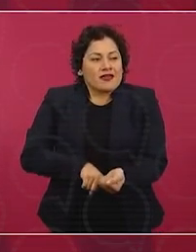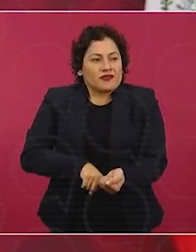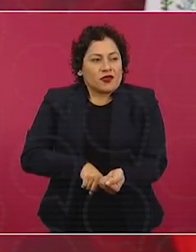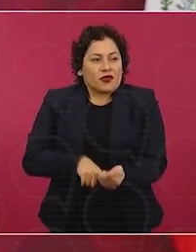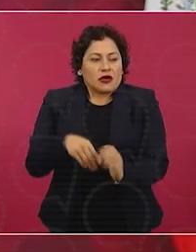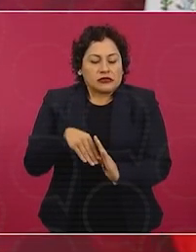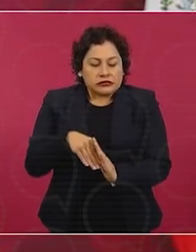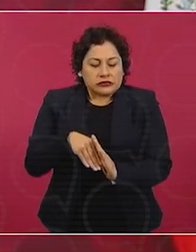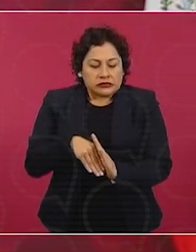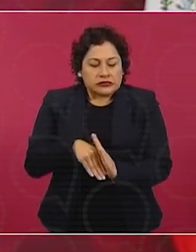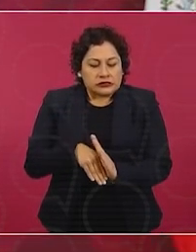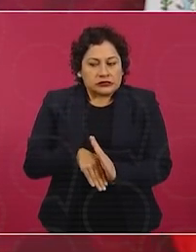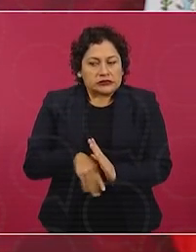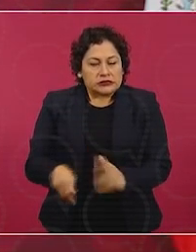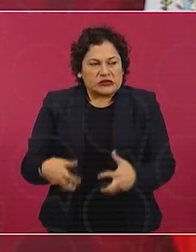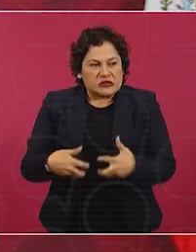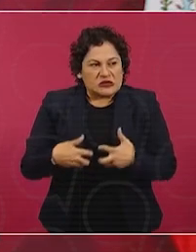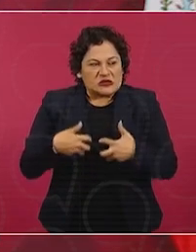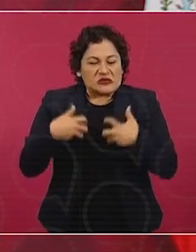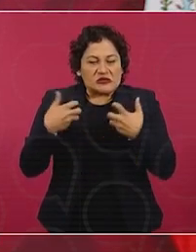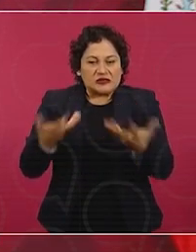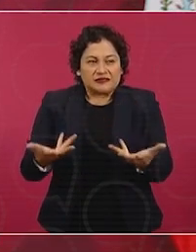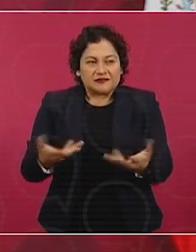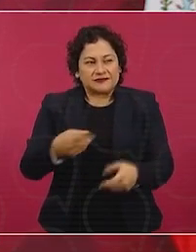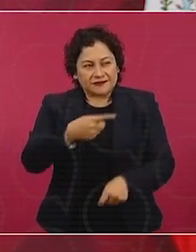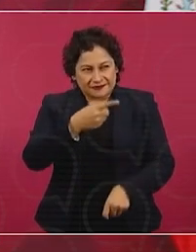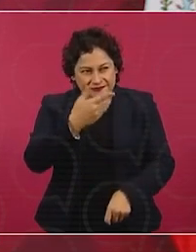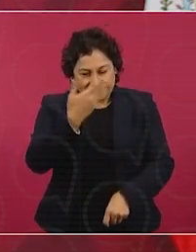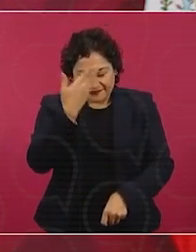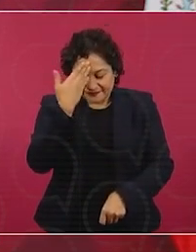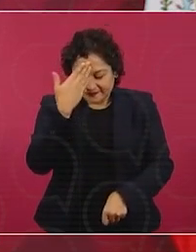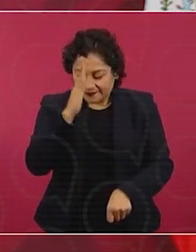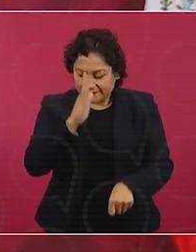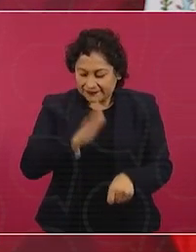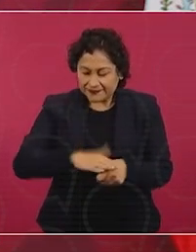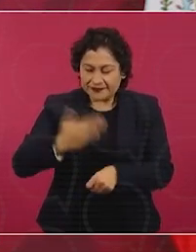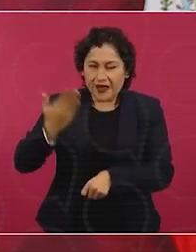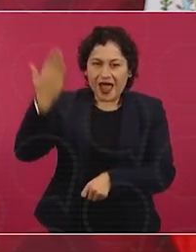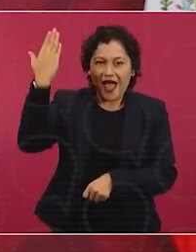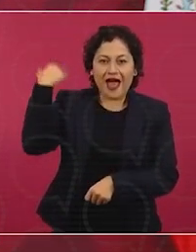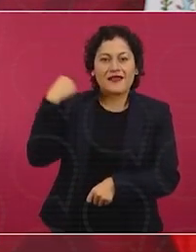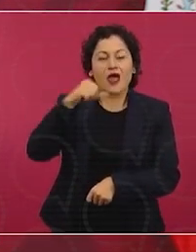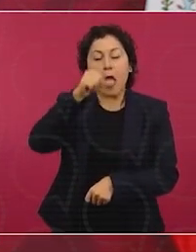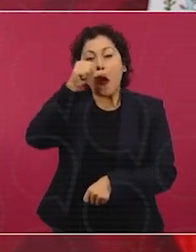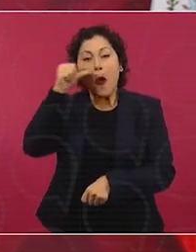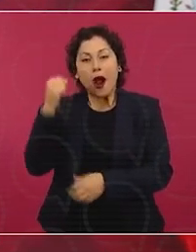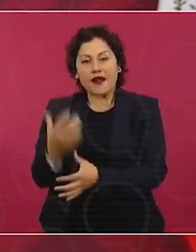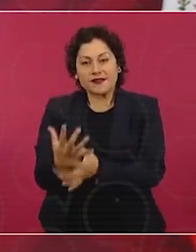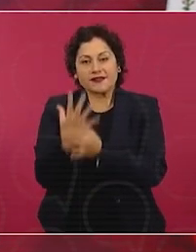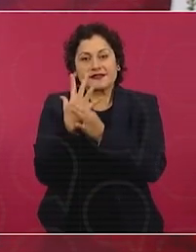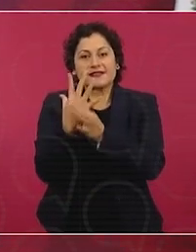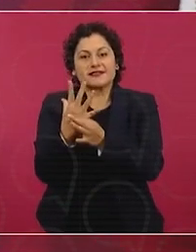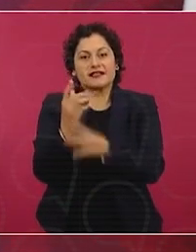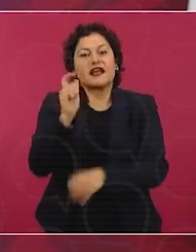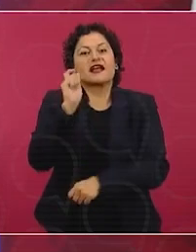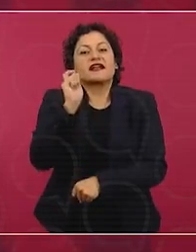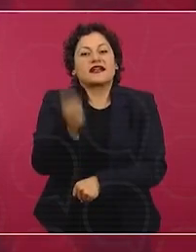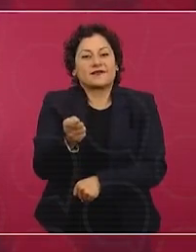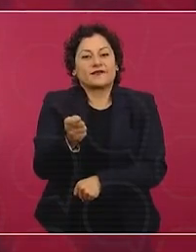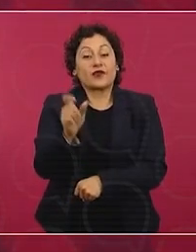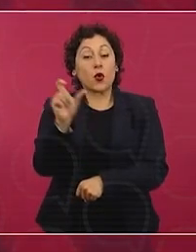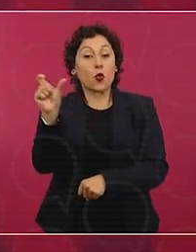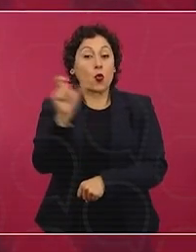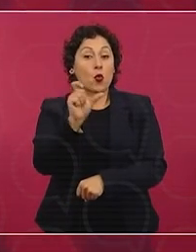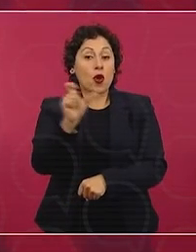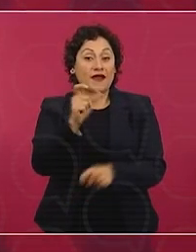Que recuerden lo que decía Juárez, el triunfo de la reacción es moralmente imposible.